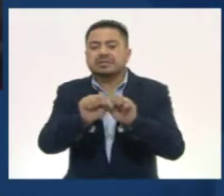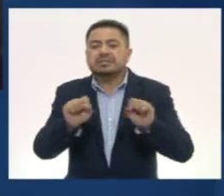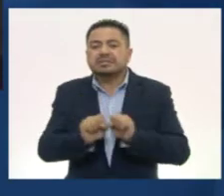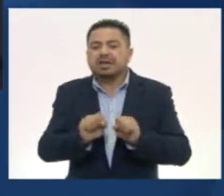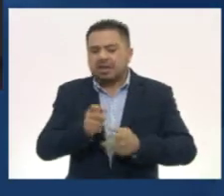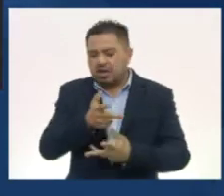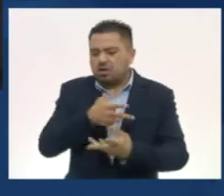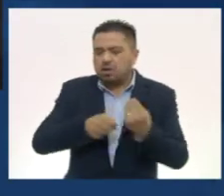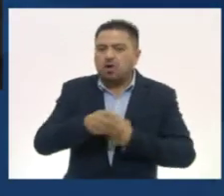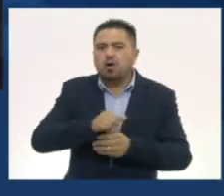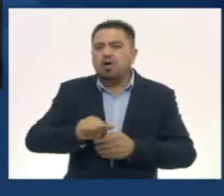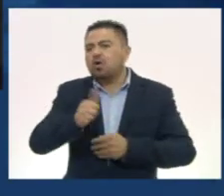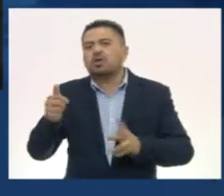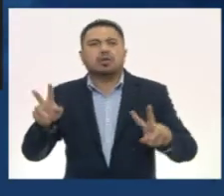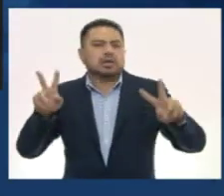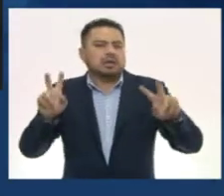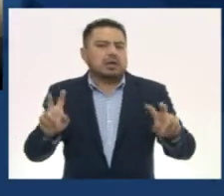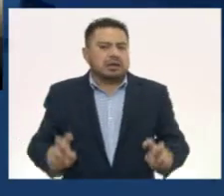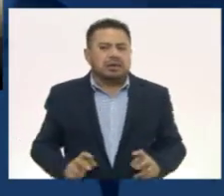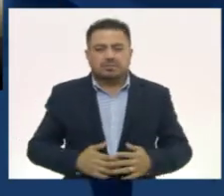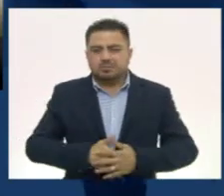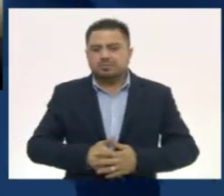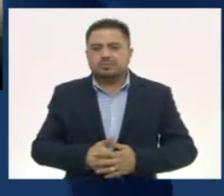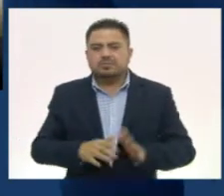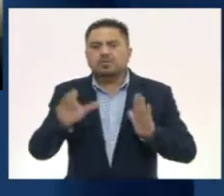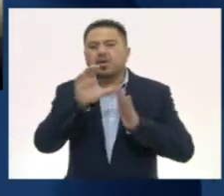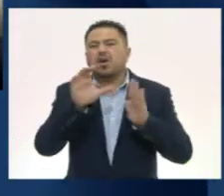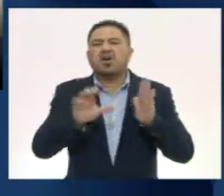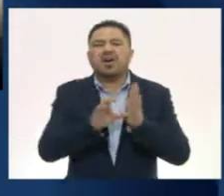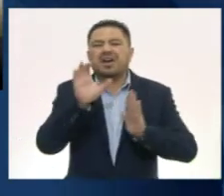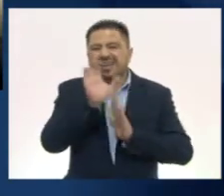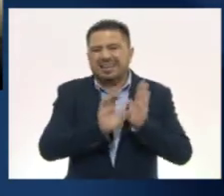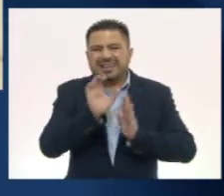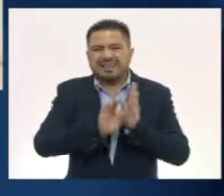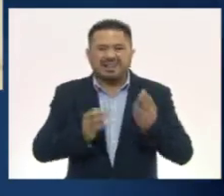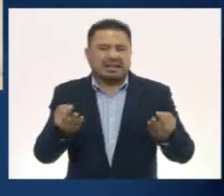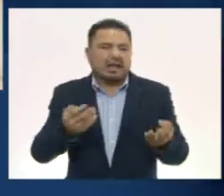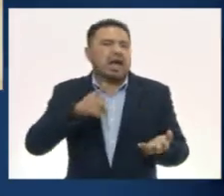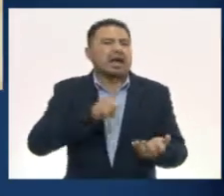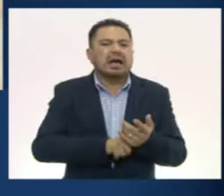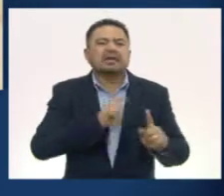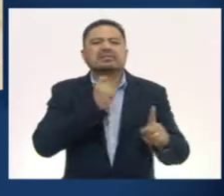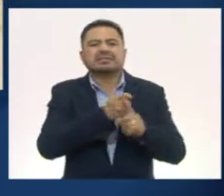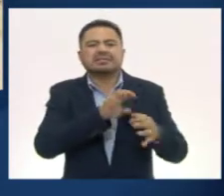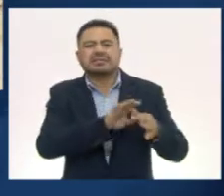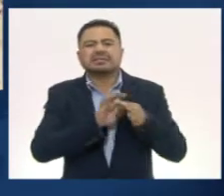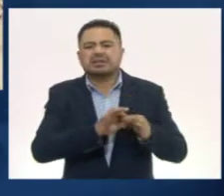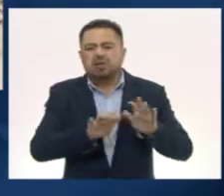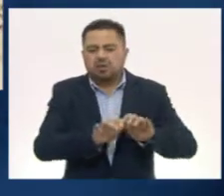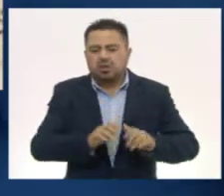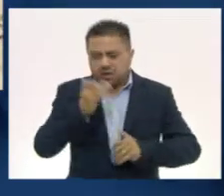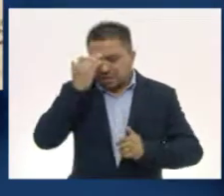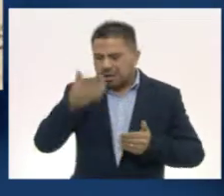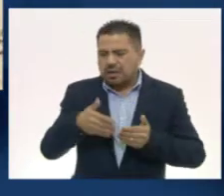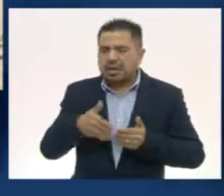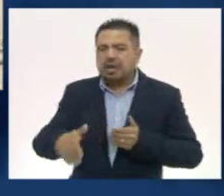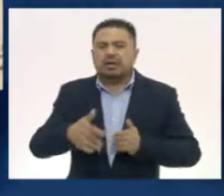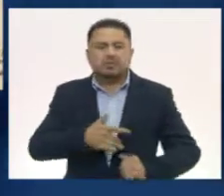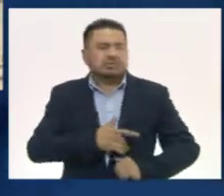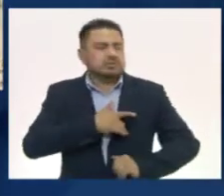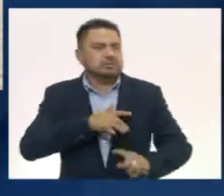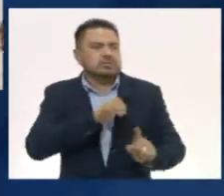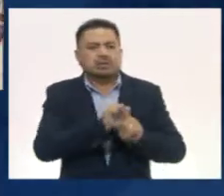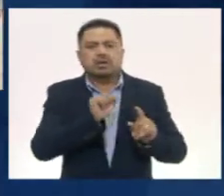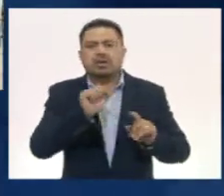económicos, entre otros. Los códices calendárico-rituales tratan sobre cómputo del tiempo, cosmovisión,